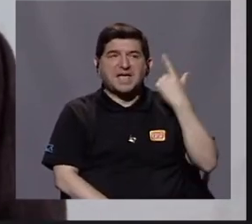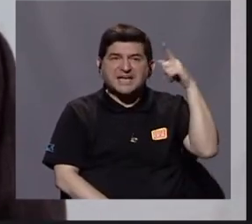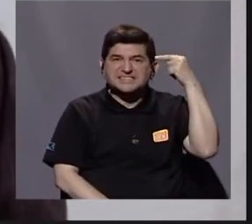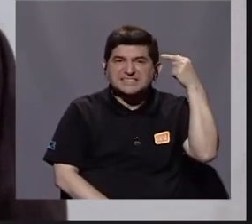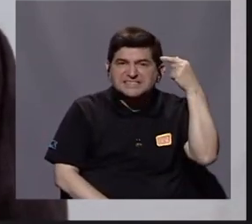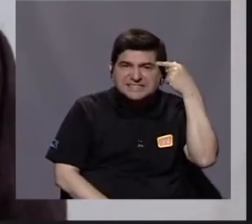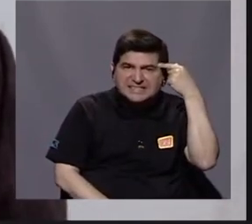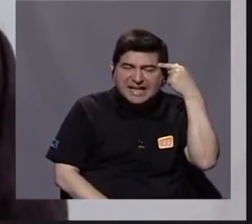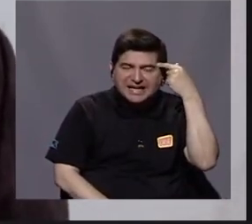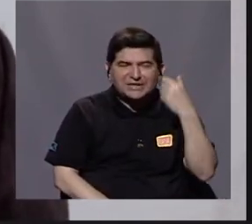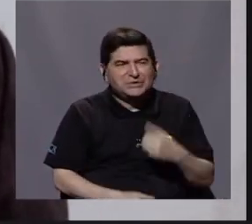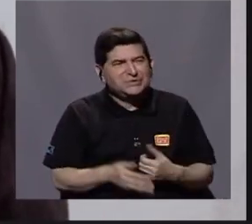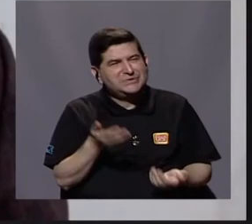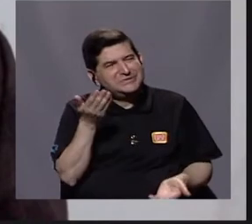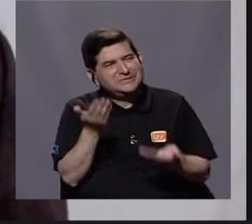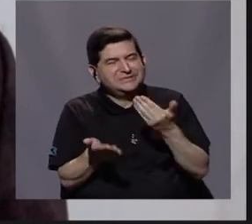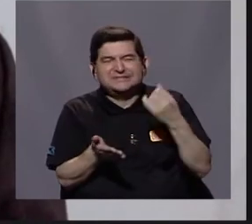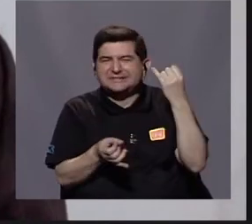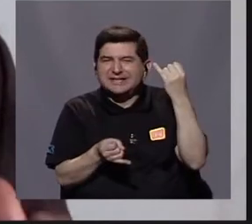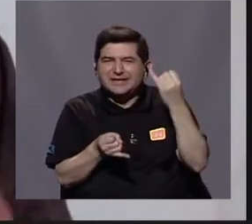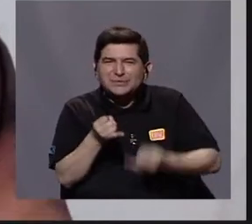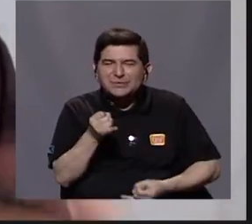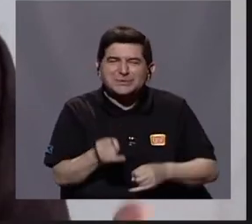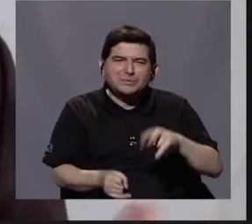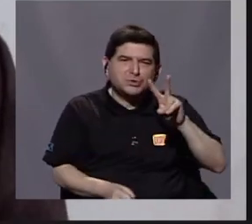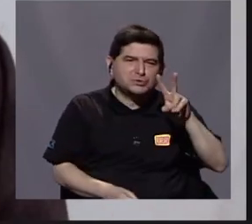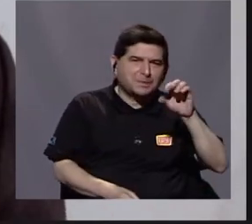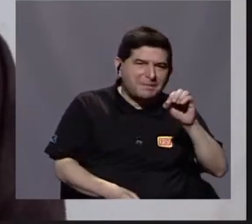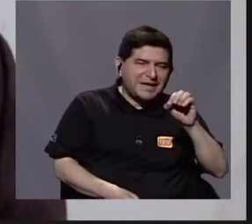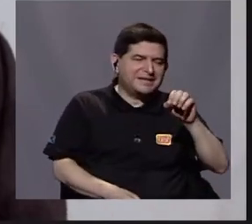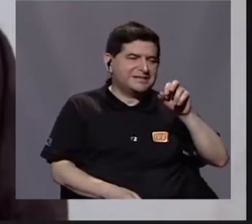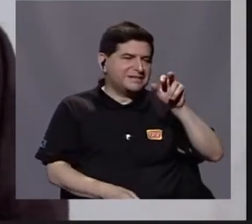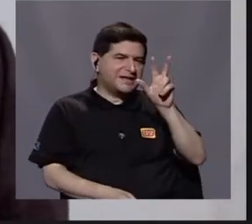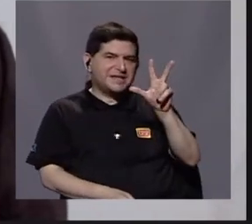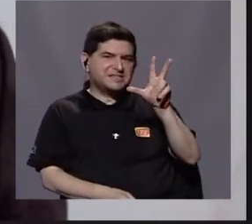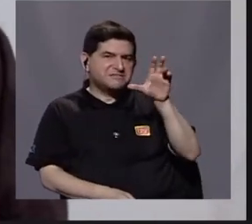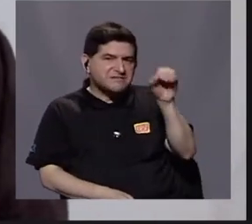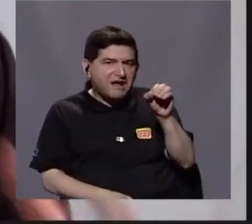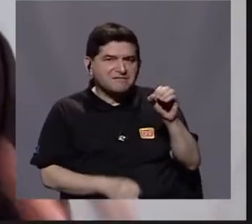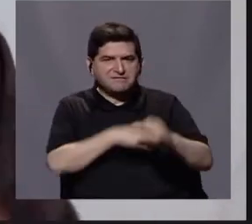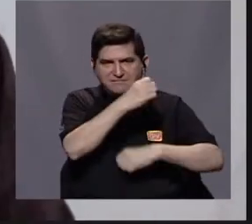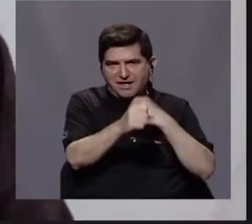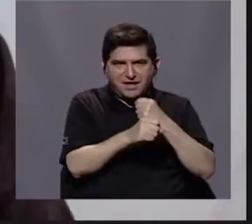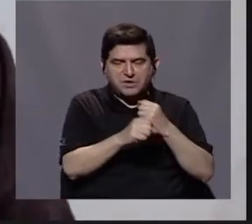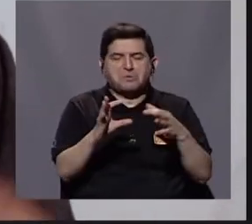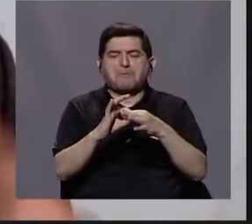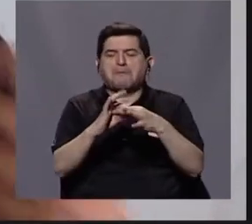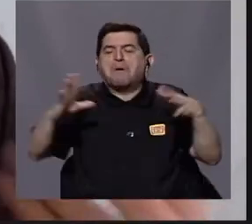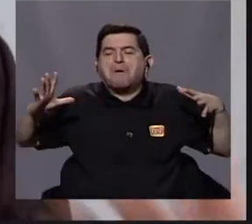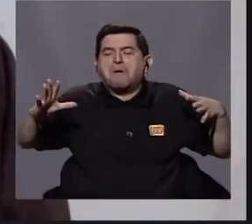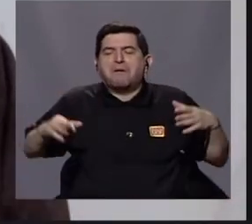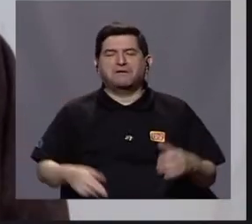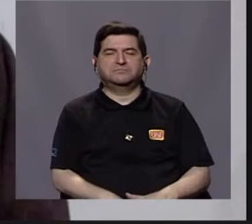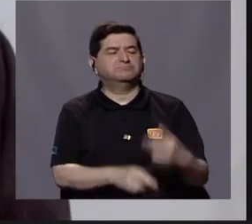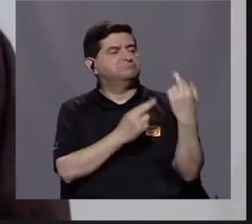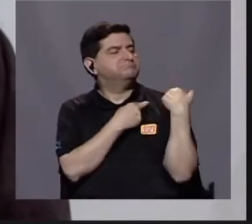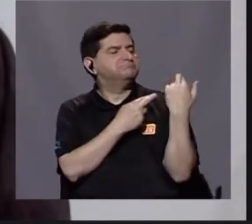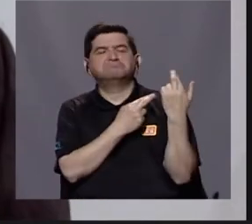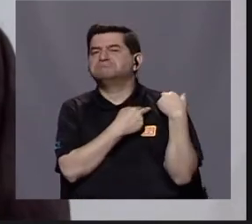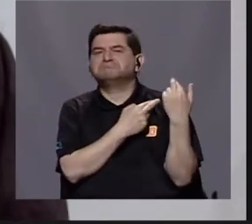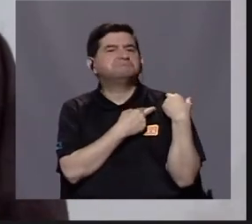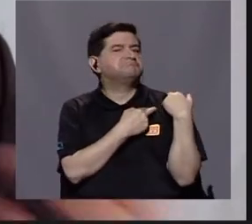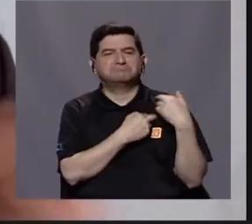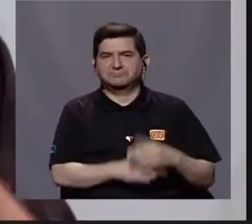desafortunadamente, en los últimos 20, 30 años, se desligó de esa responsabilidad,